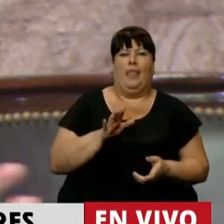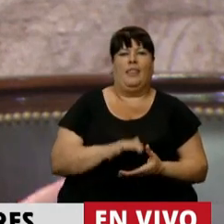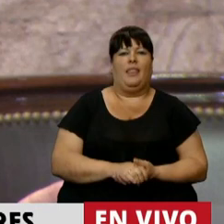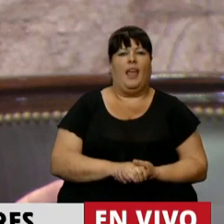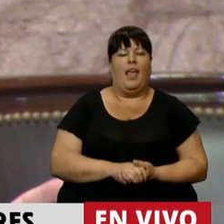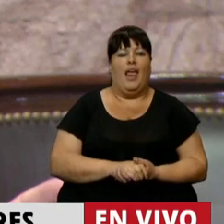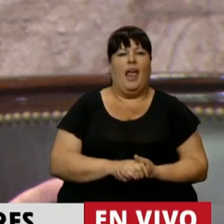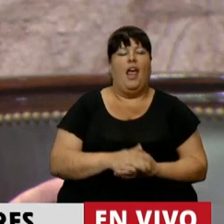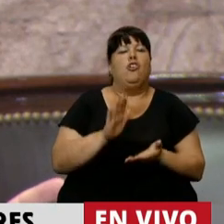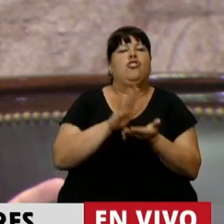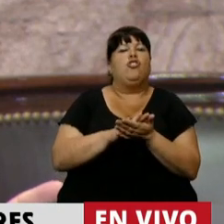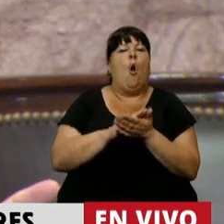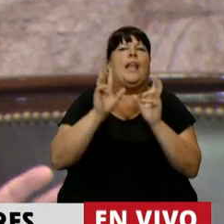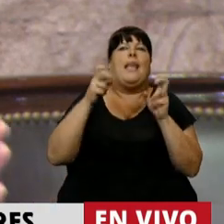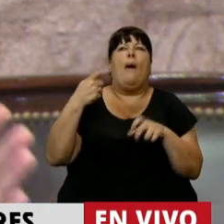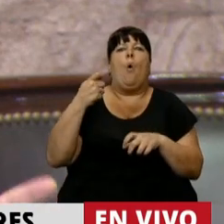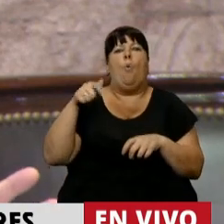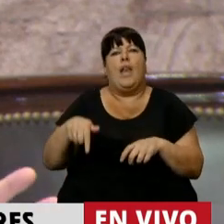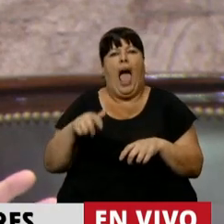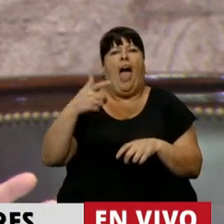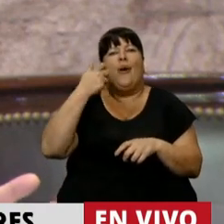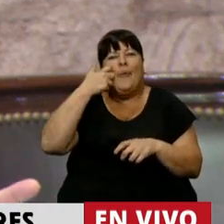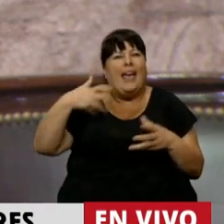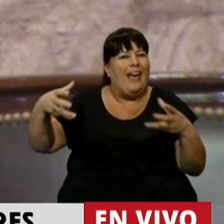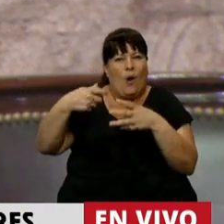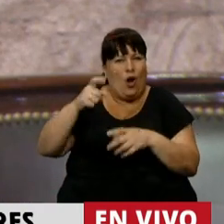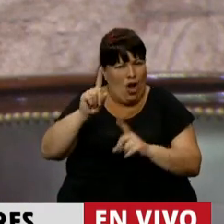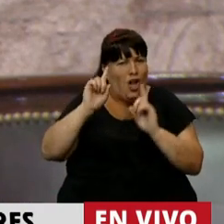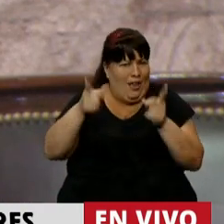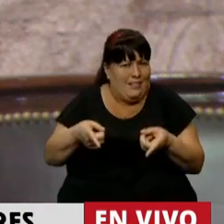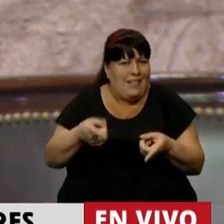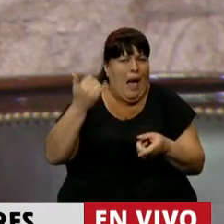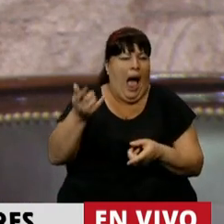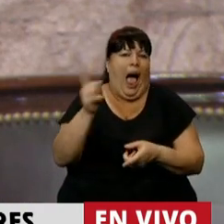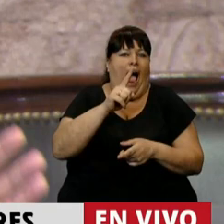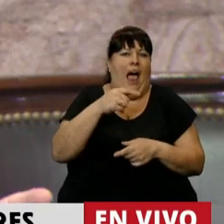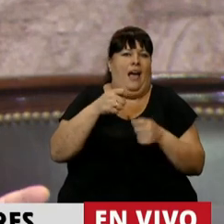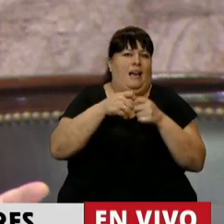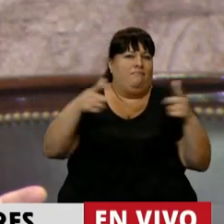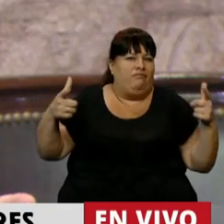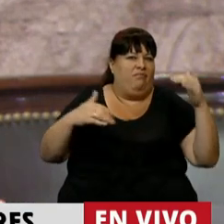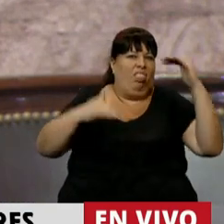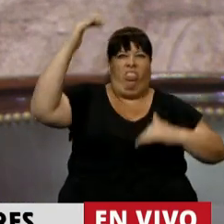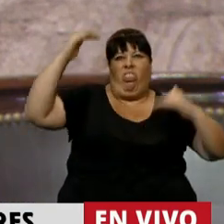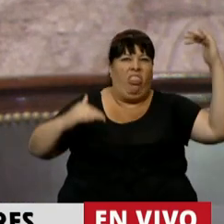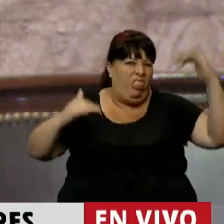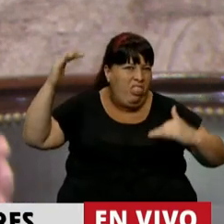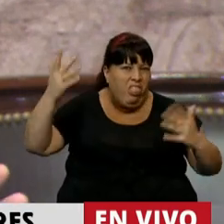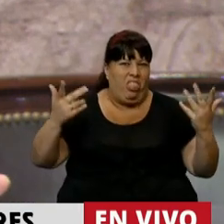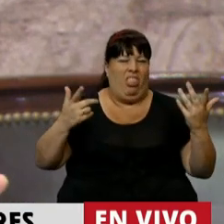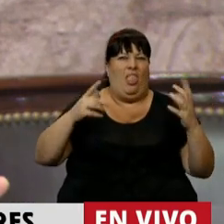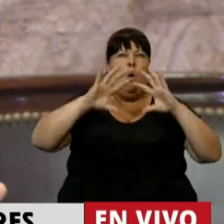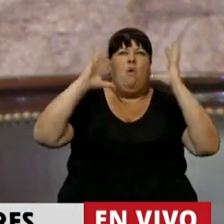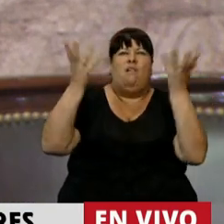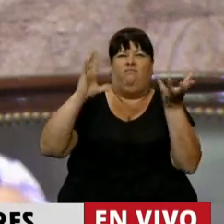vemos con respecto al sistema previsional a la tercera edad, también lo vemos con el crecimiento de la desigualdad, la destrucción